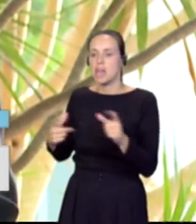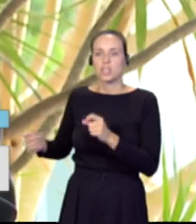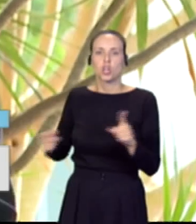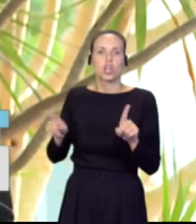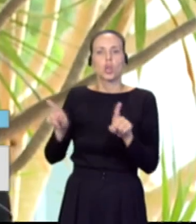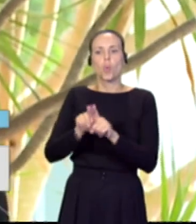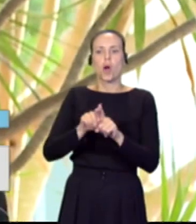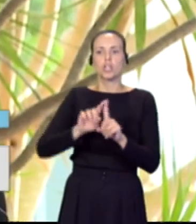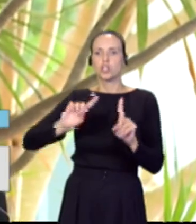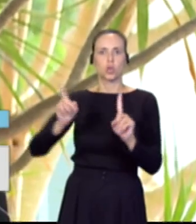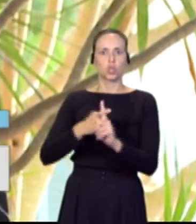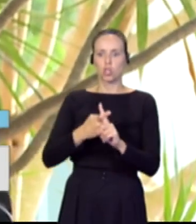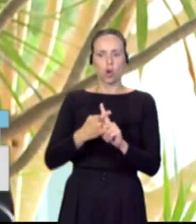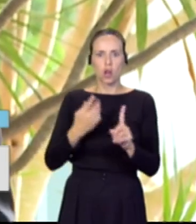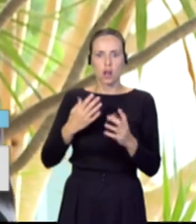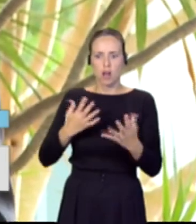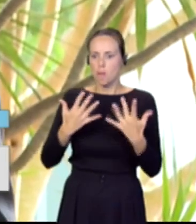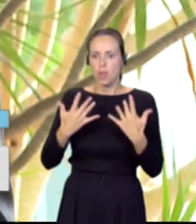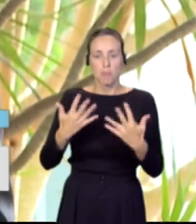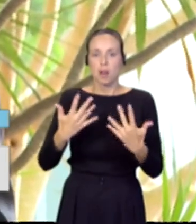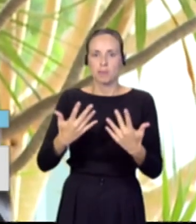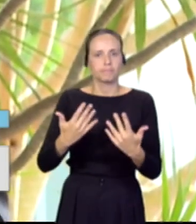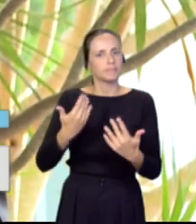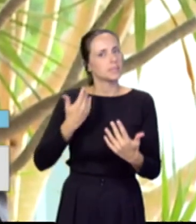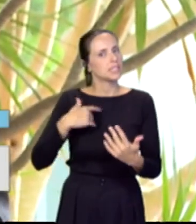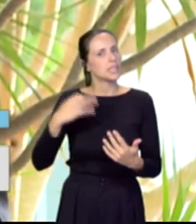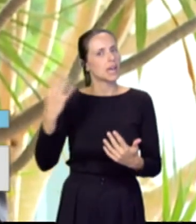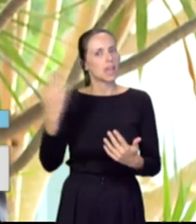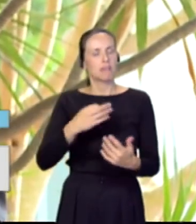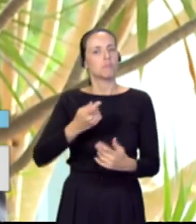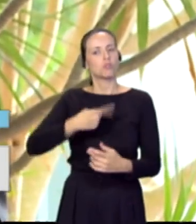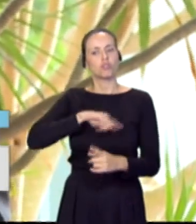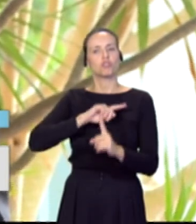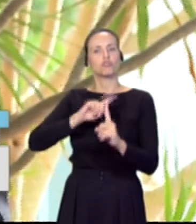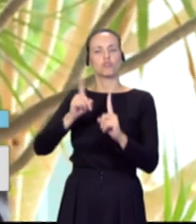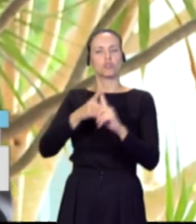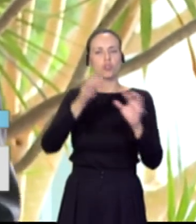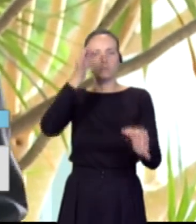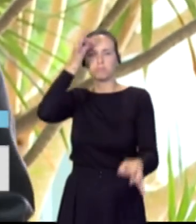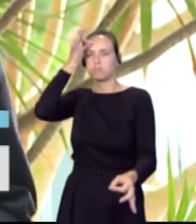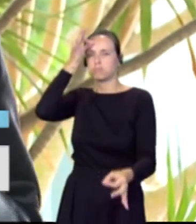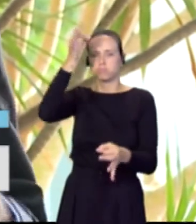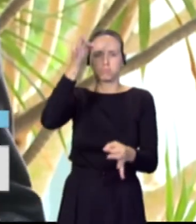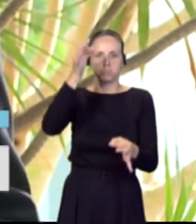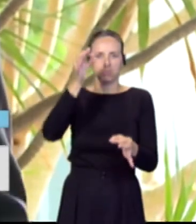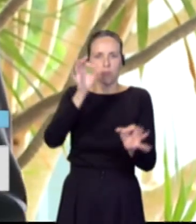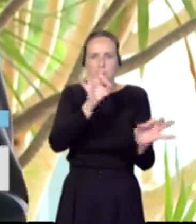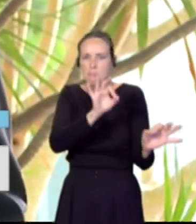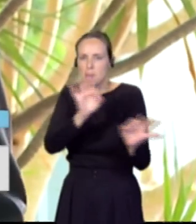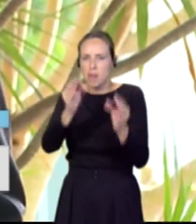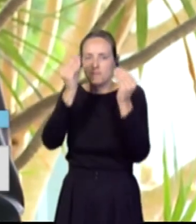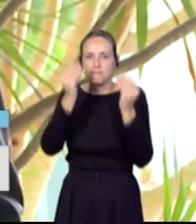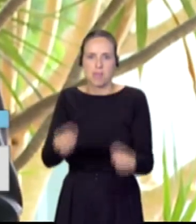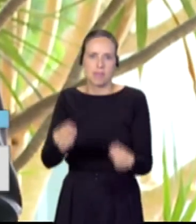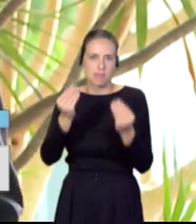Ahora ya es el momento de actuar como arquitectos, construyendo un